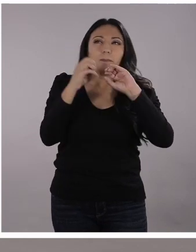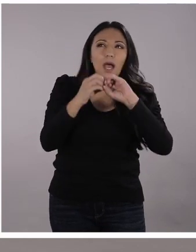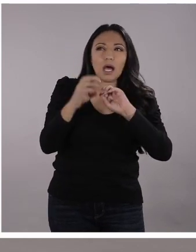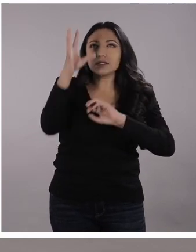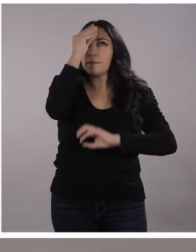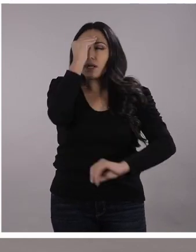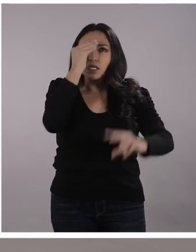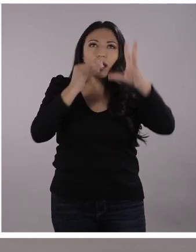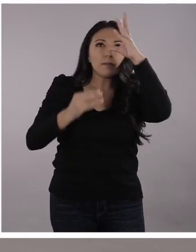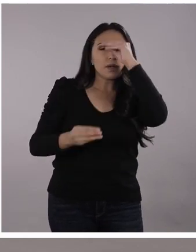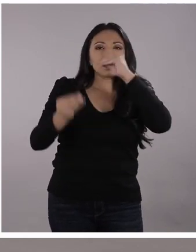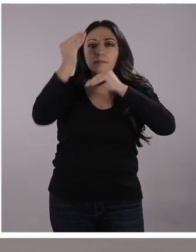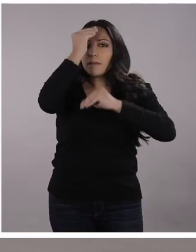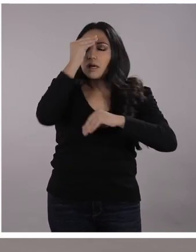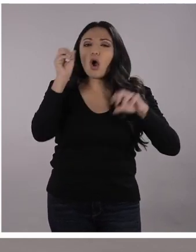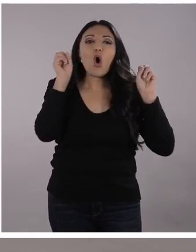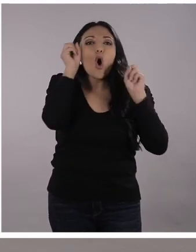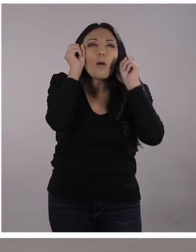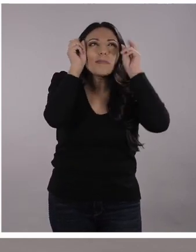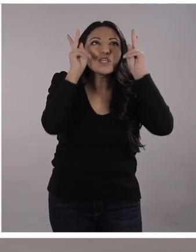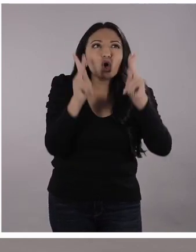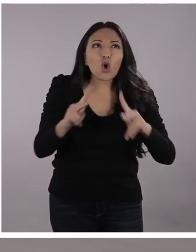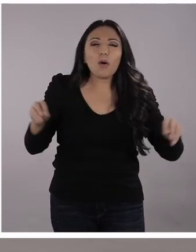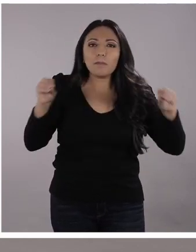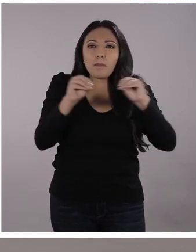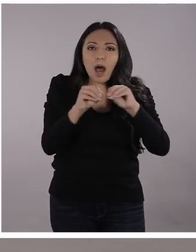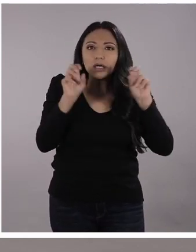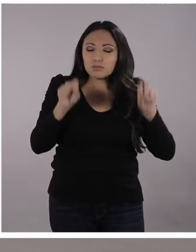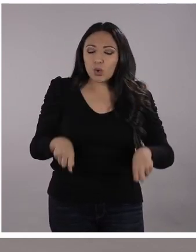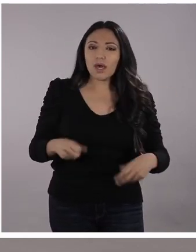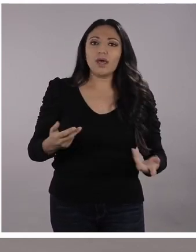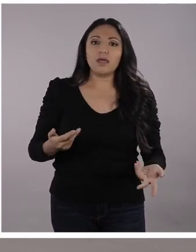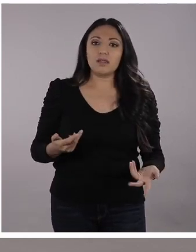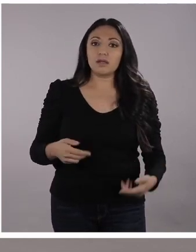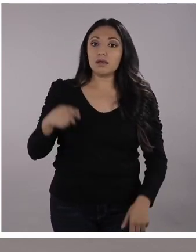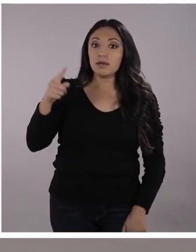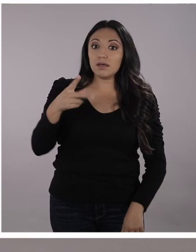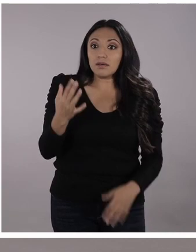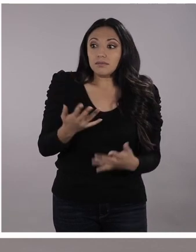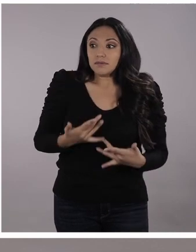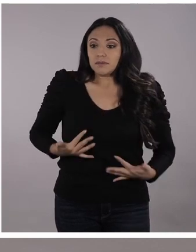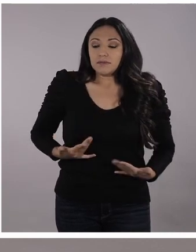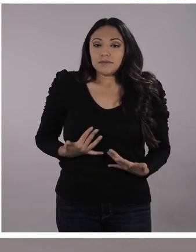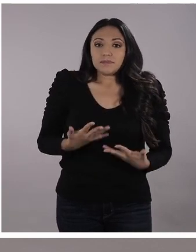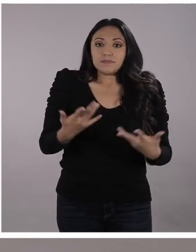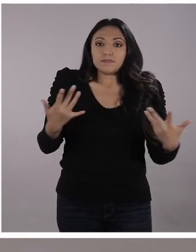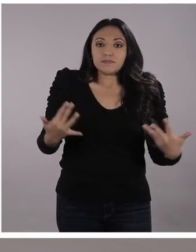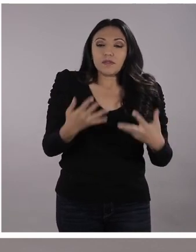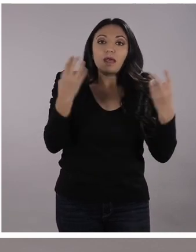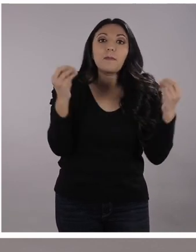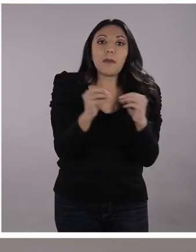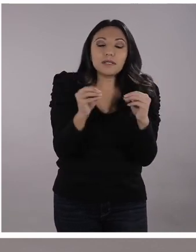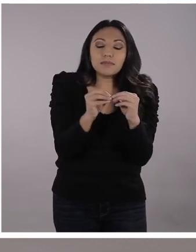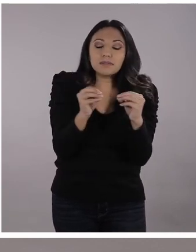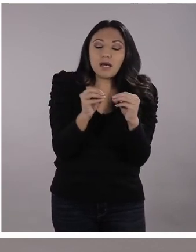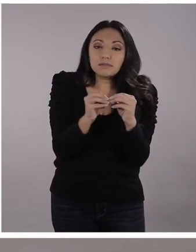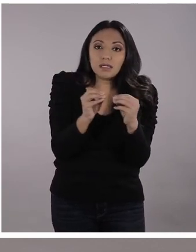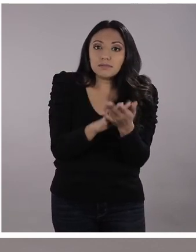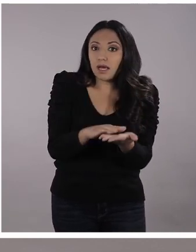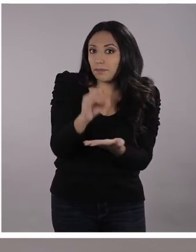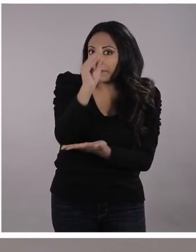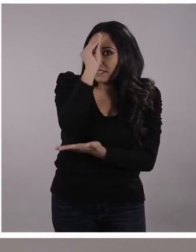mayor capacidad crítica, un pensamiento mucho más complejo y adquirir y adquirir y adquirir mucho más